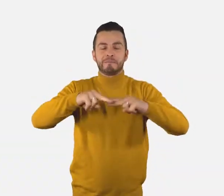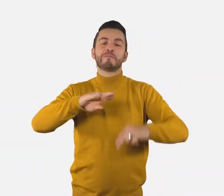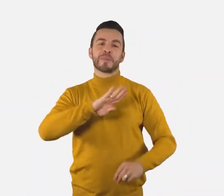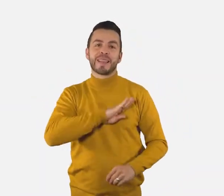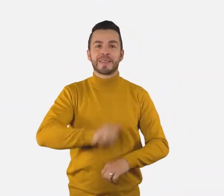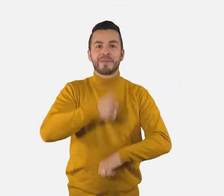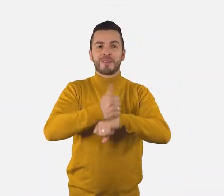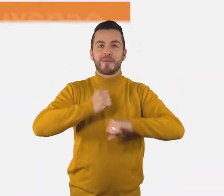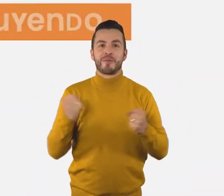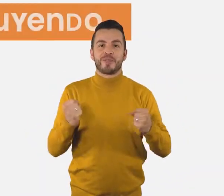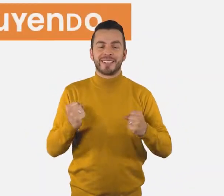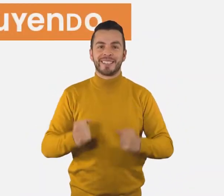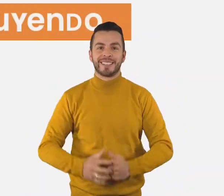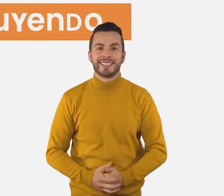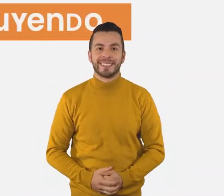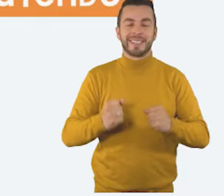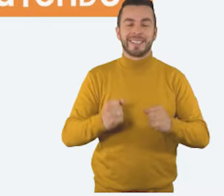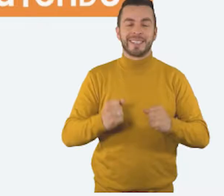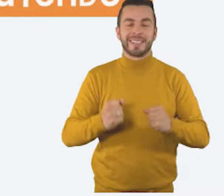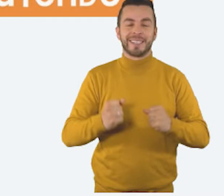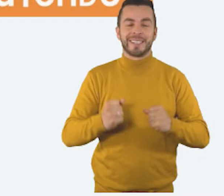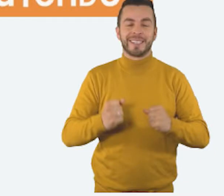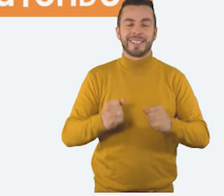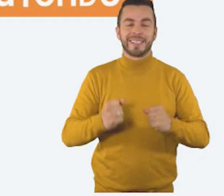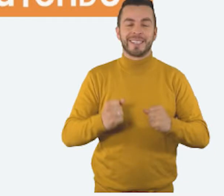construyendo. Alcaldía Mayor de Bogotá.